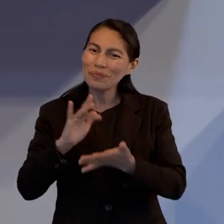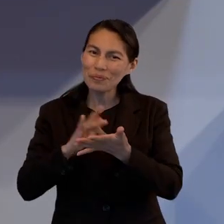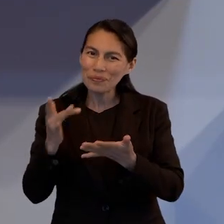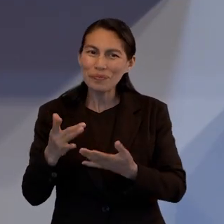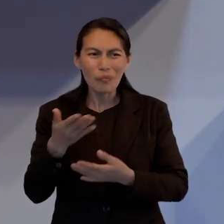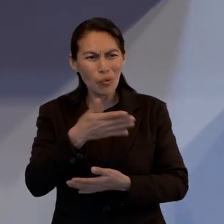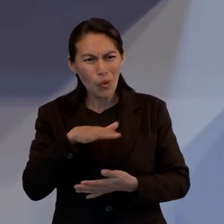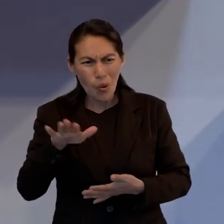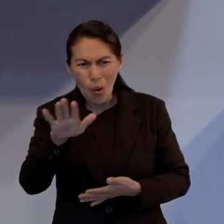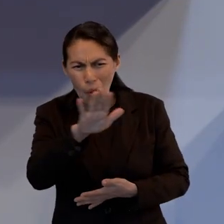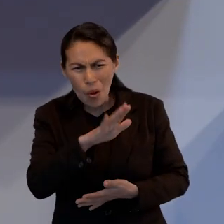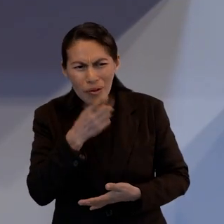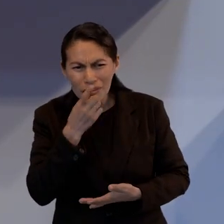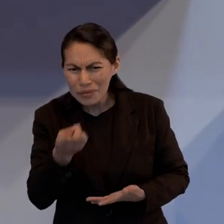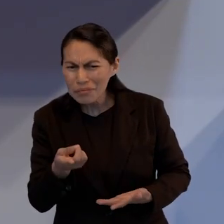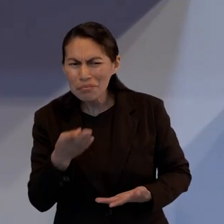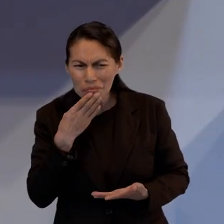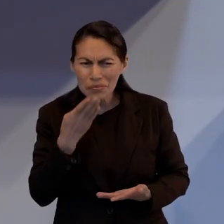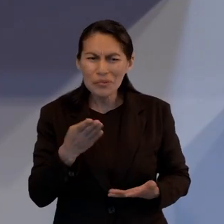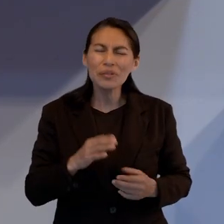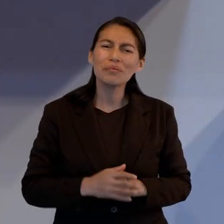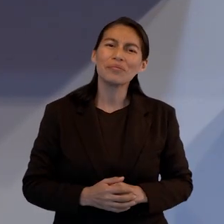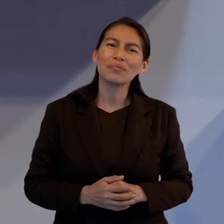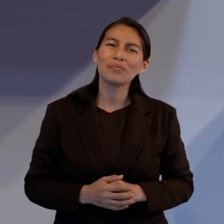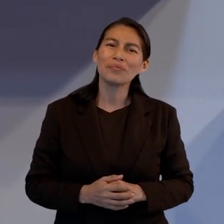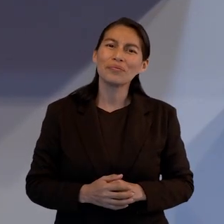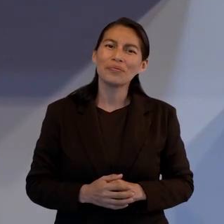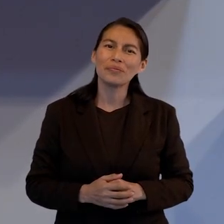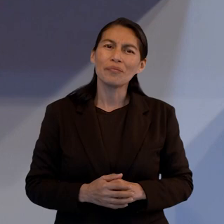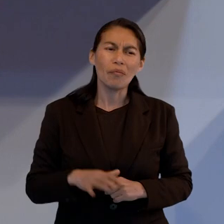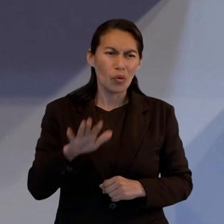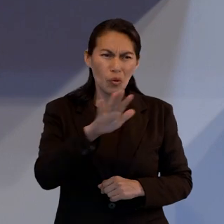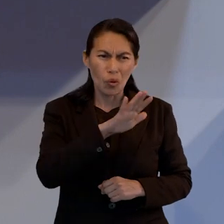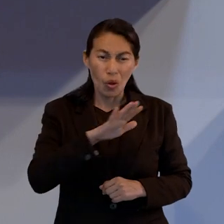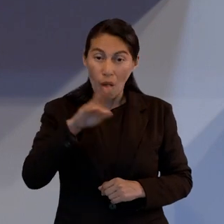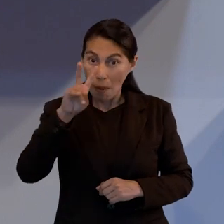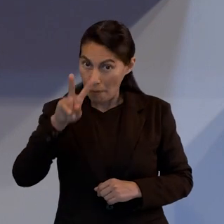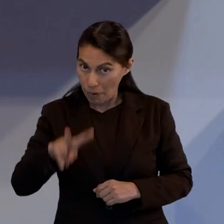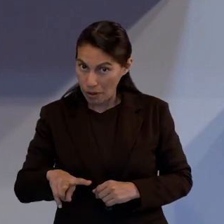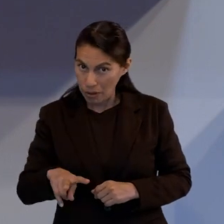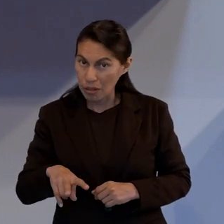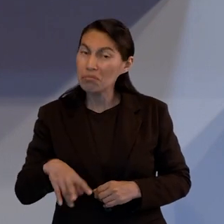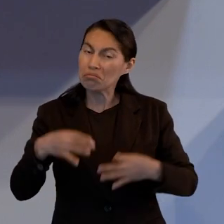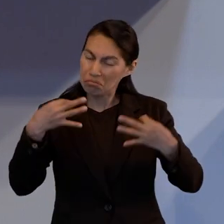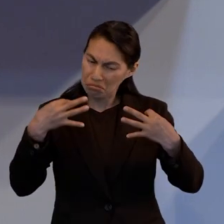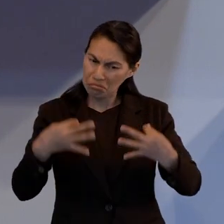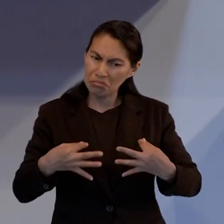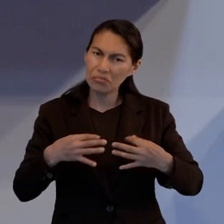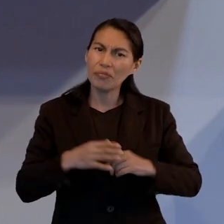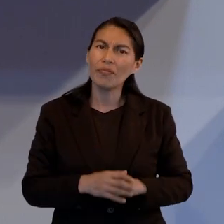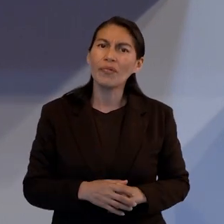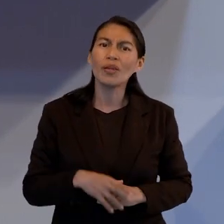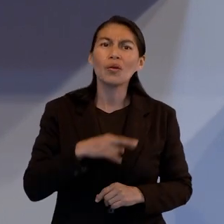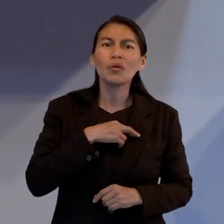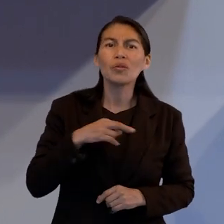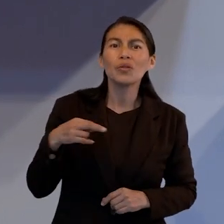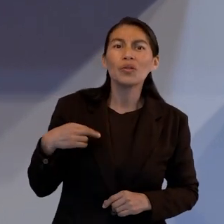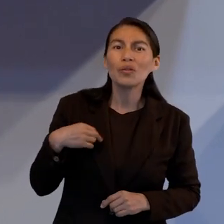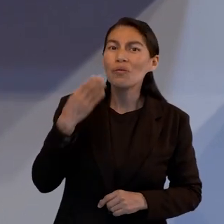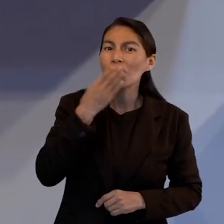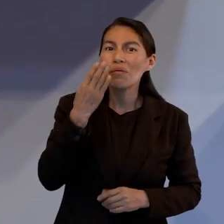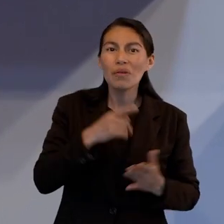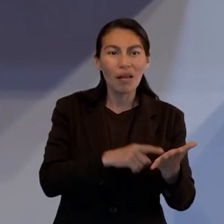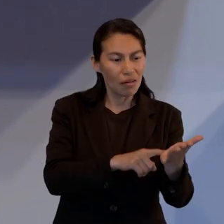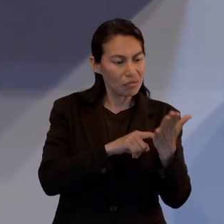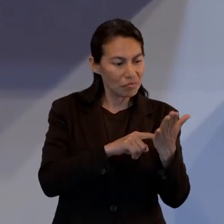excelentes comentarios. Y esto es una realidad, una verdad que nosotros encontramos